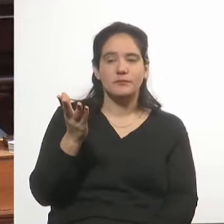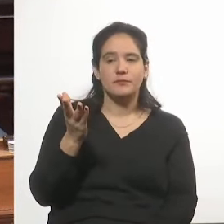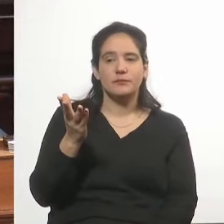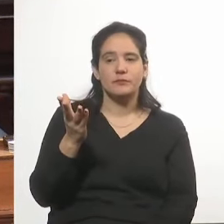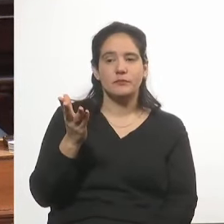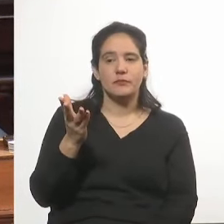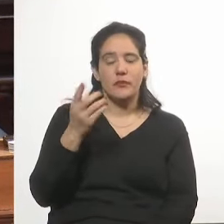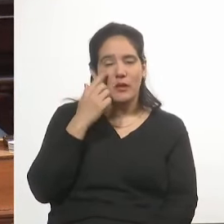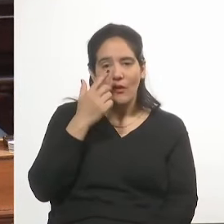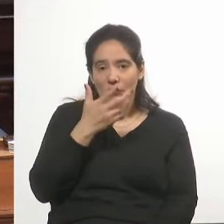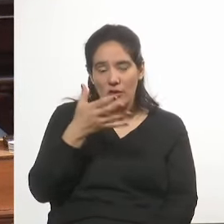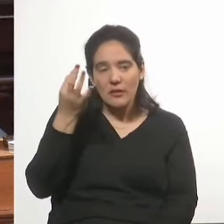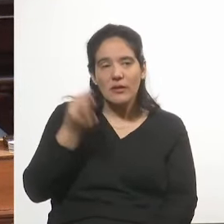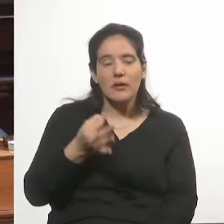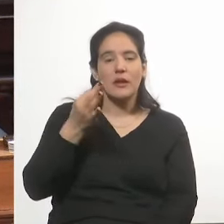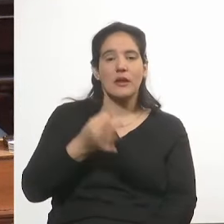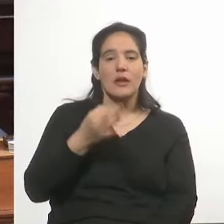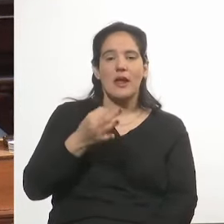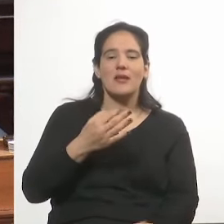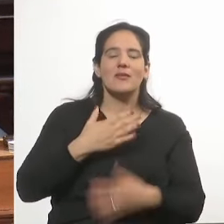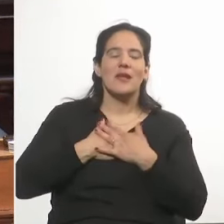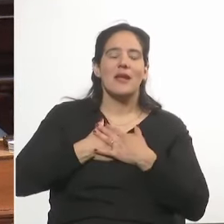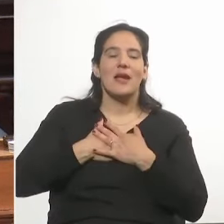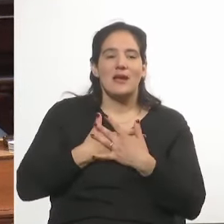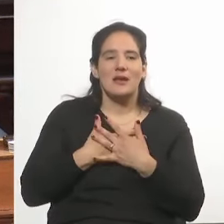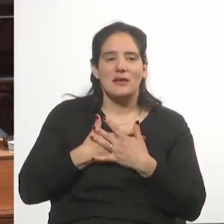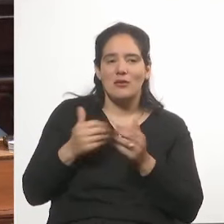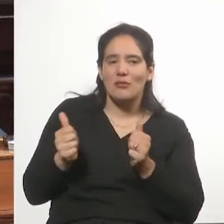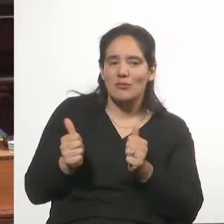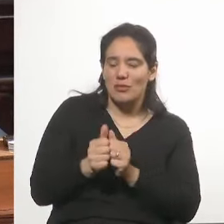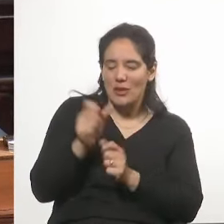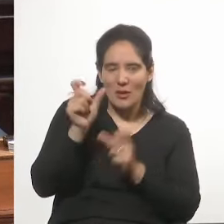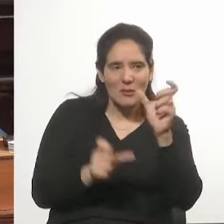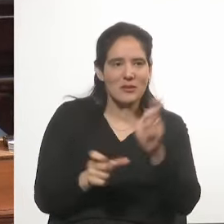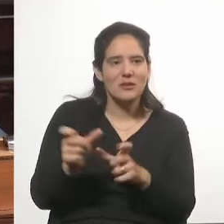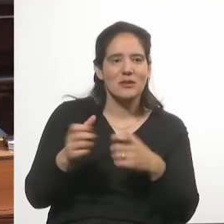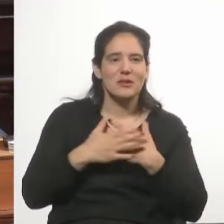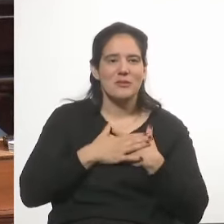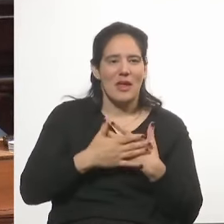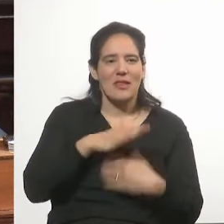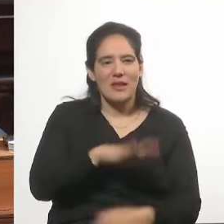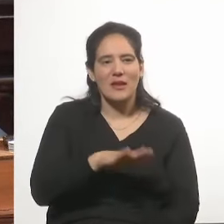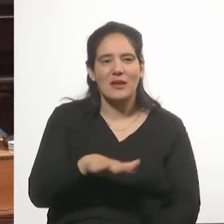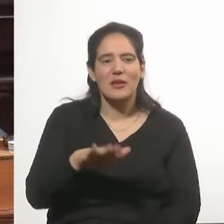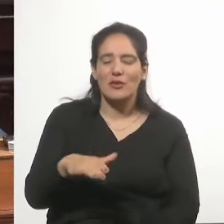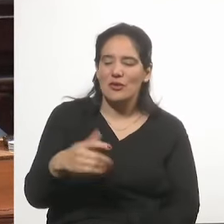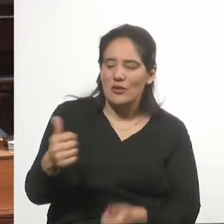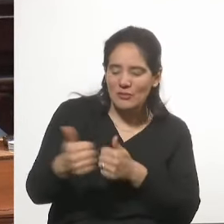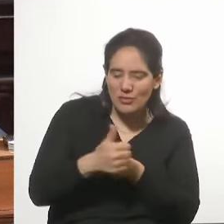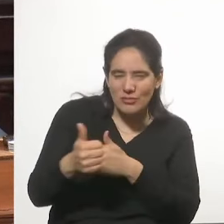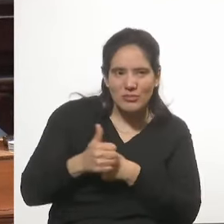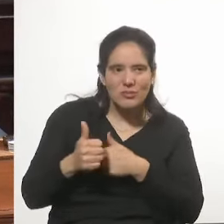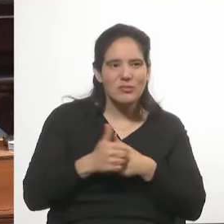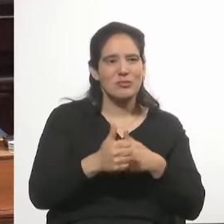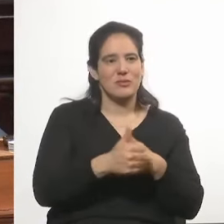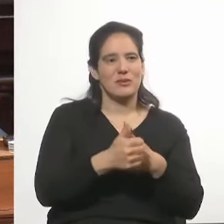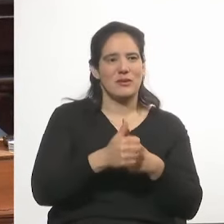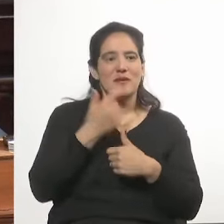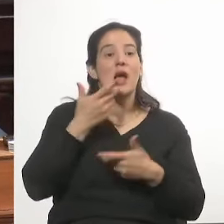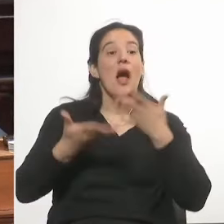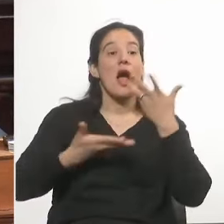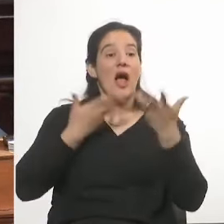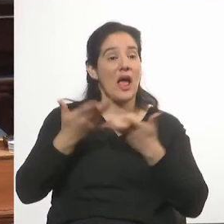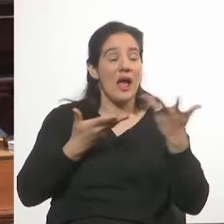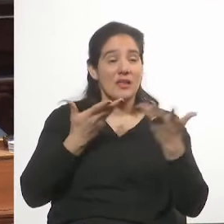pudieron comprobar el cariño, el apego de la población local, de los niños que se acercan, que a veces entonan